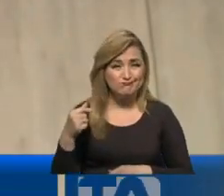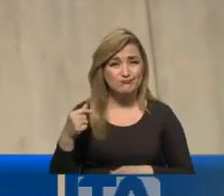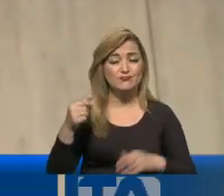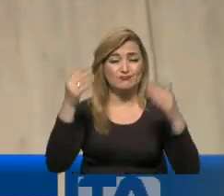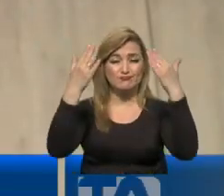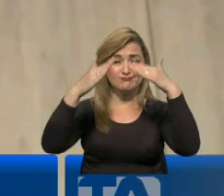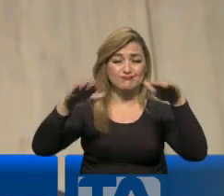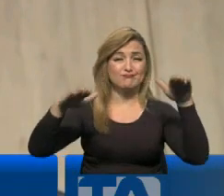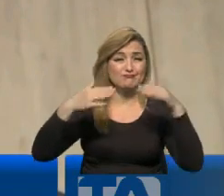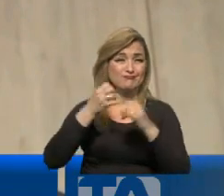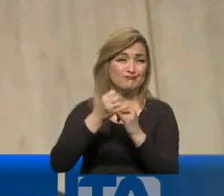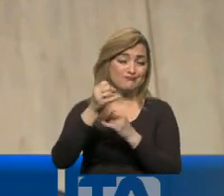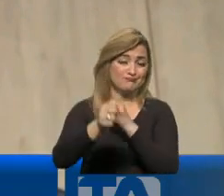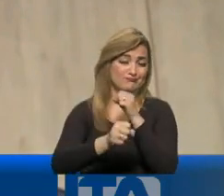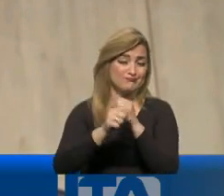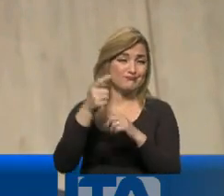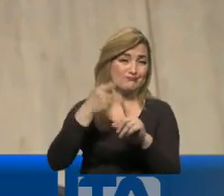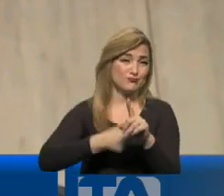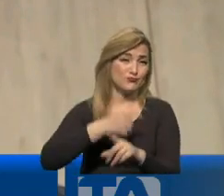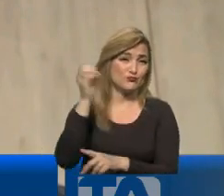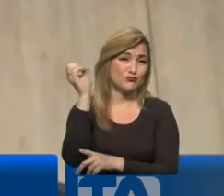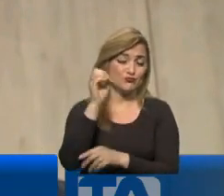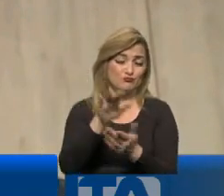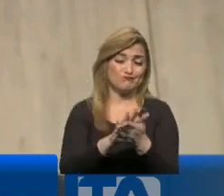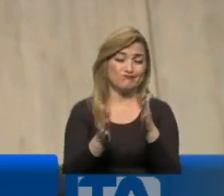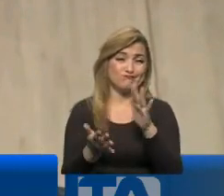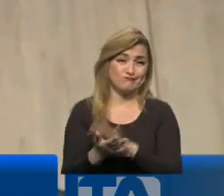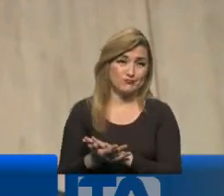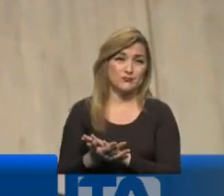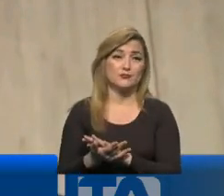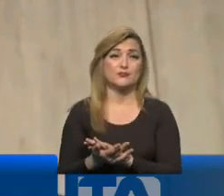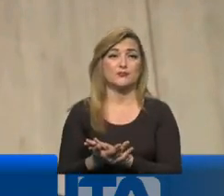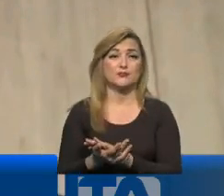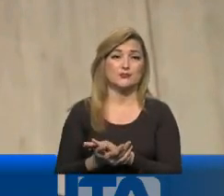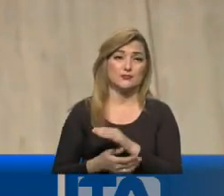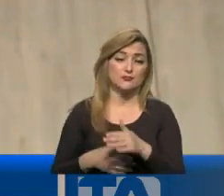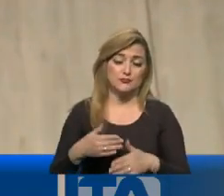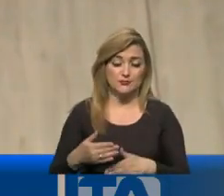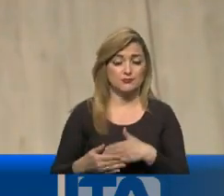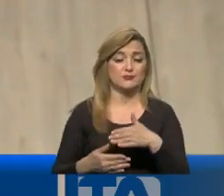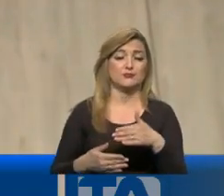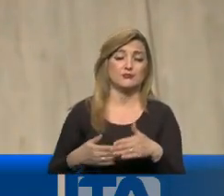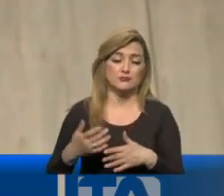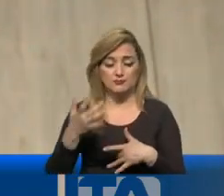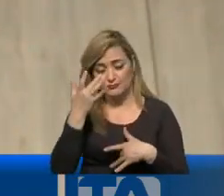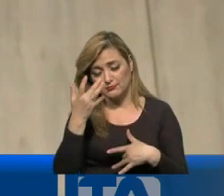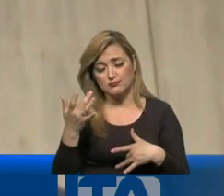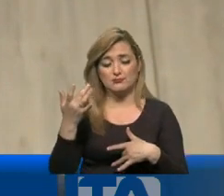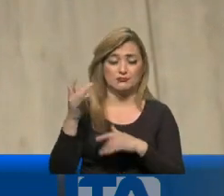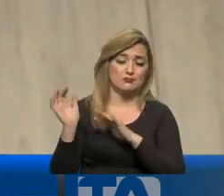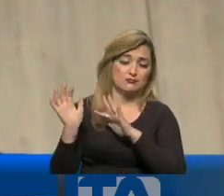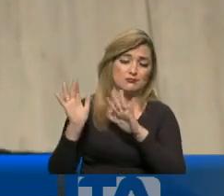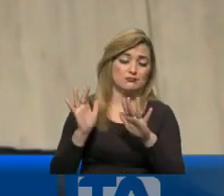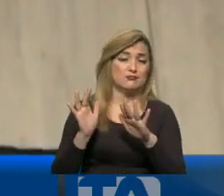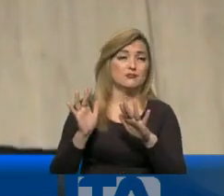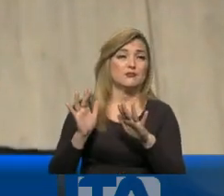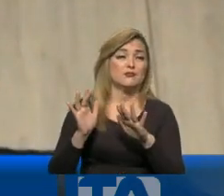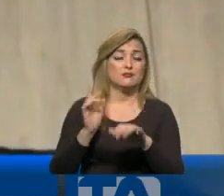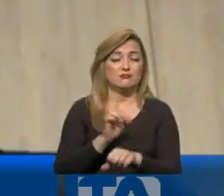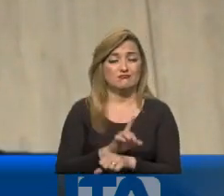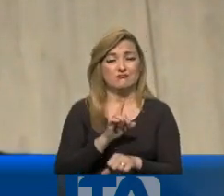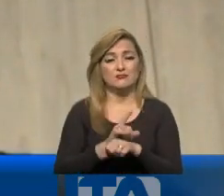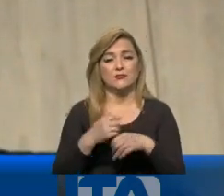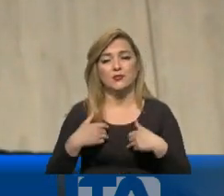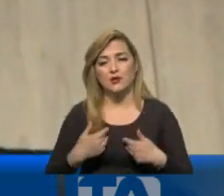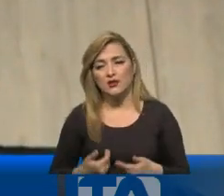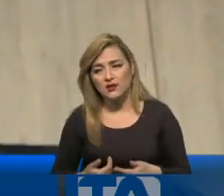octubre, de noviembre, ha sido un cuentagotas continuo de pacientes. El personal ya está quemado, el